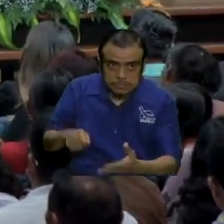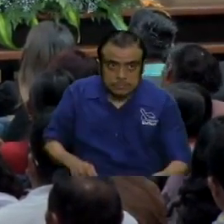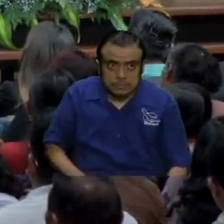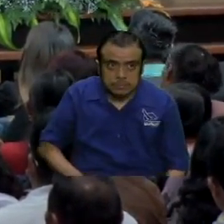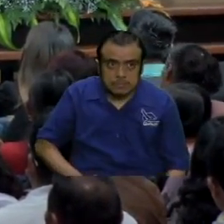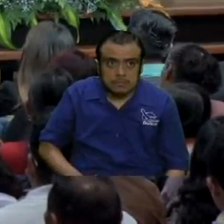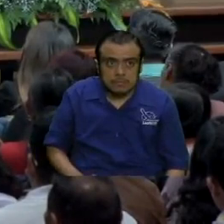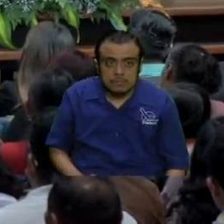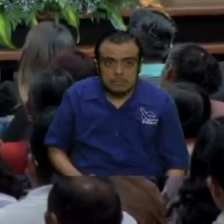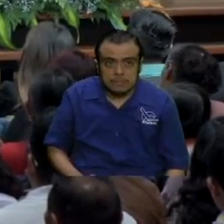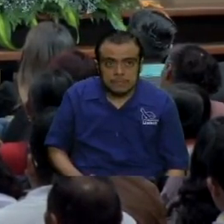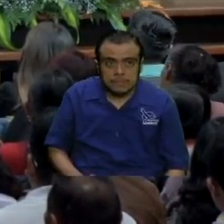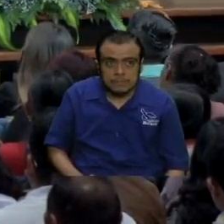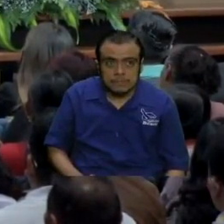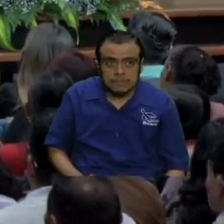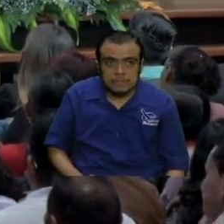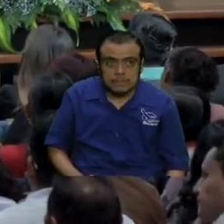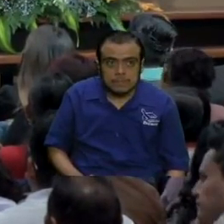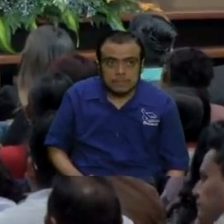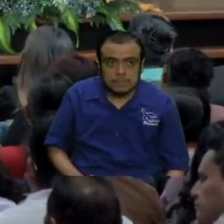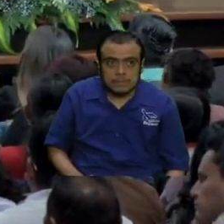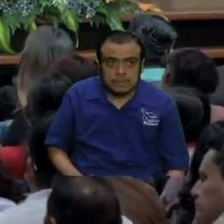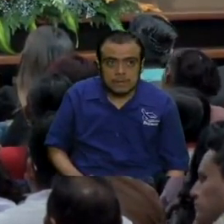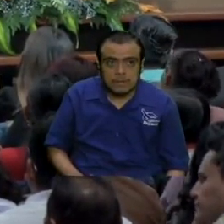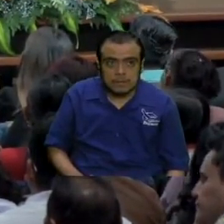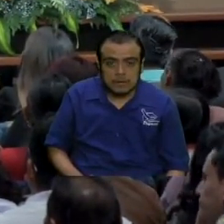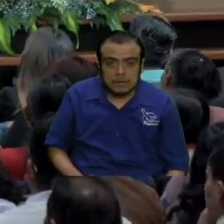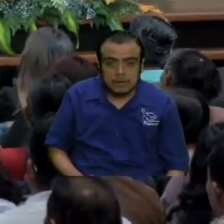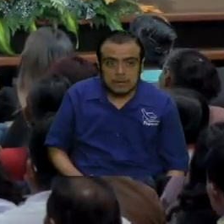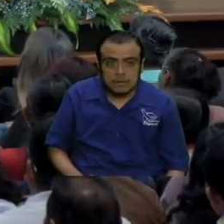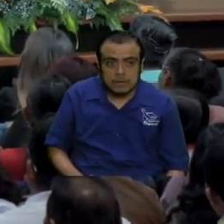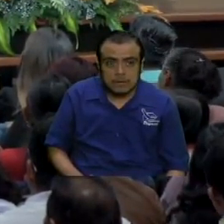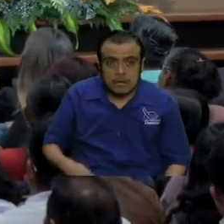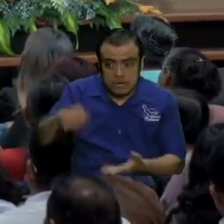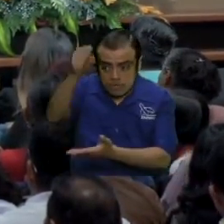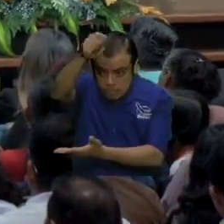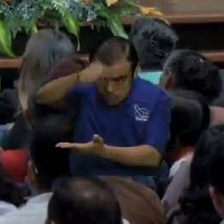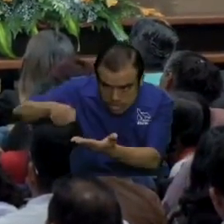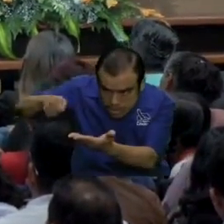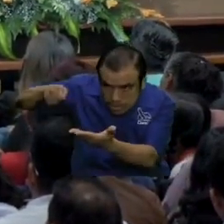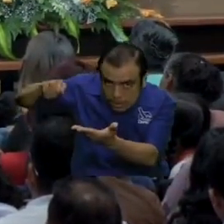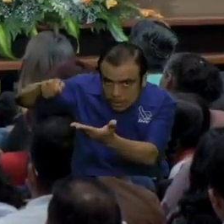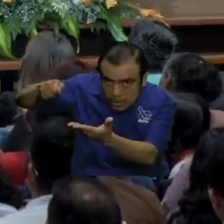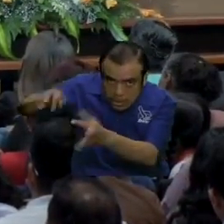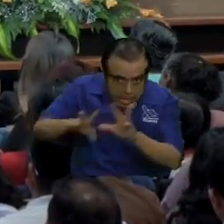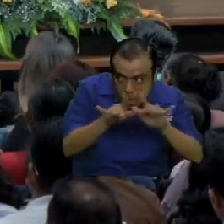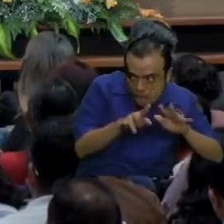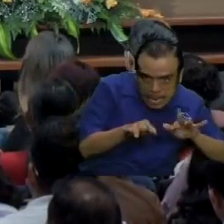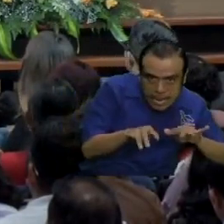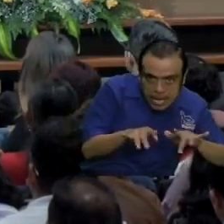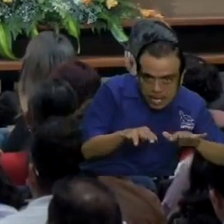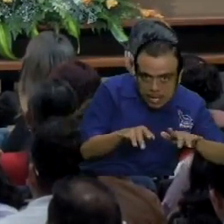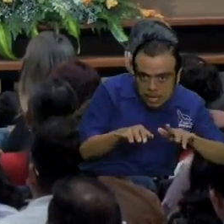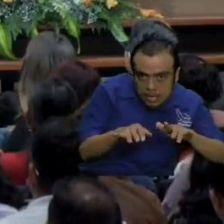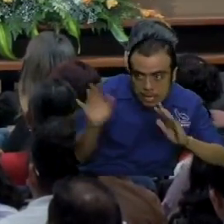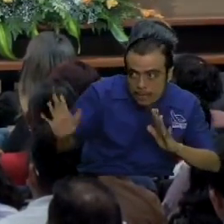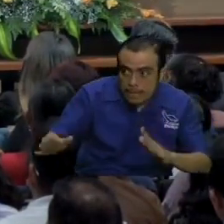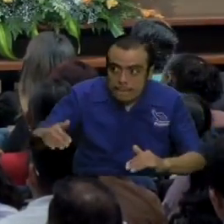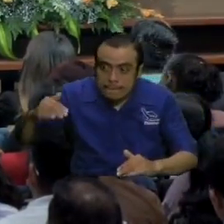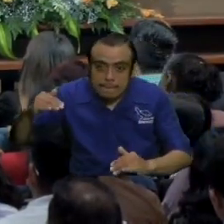se llama SAT pero Hacienda van a cruzar datos su tarjeta de crédito con sus ingresos